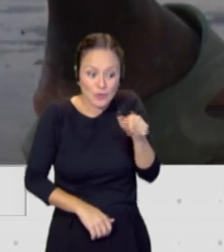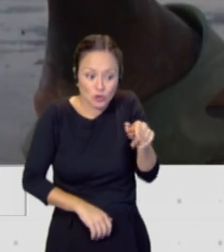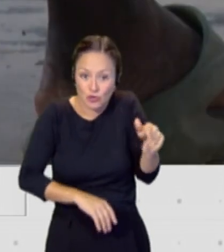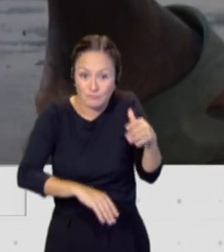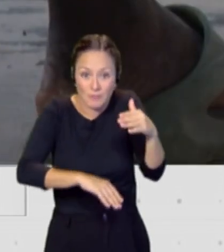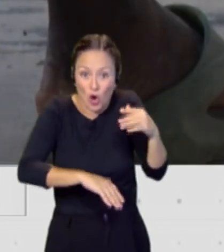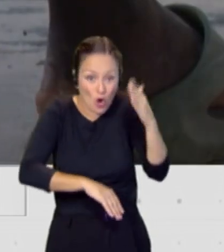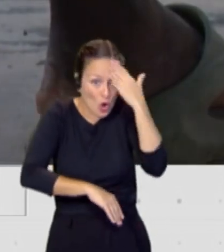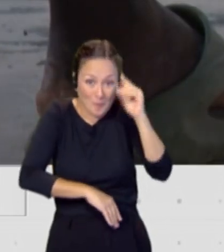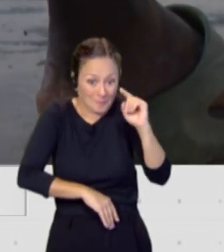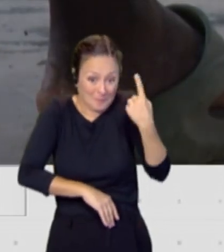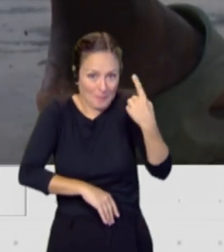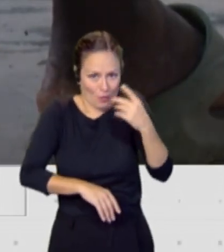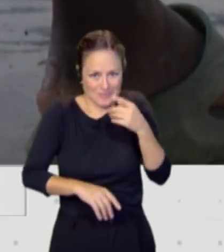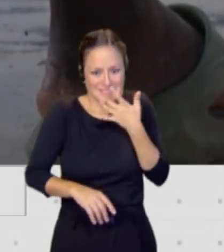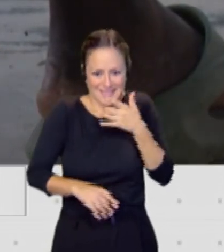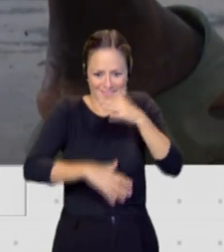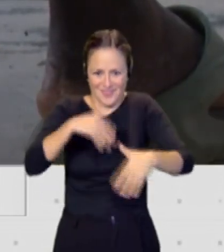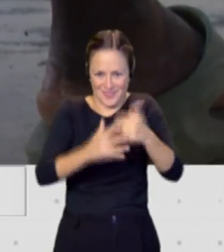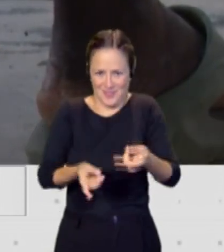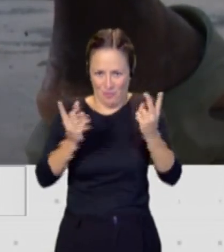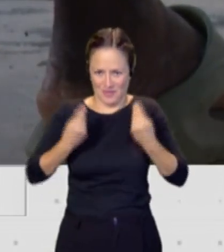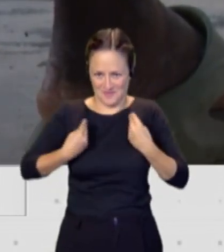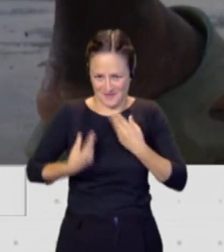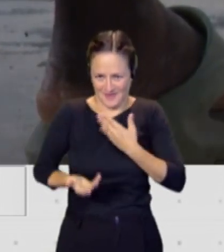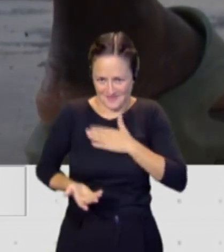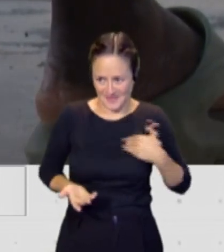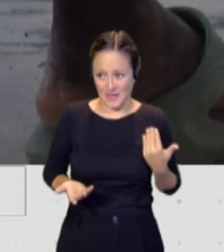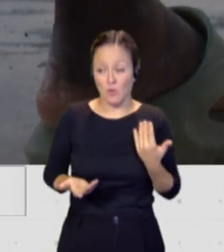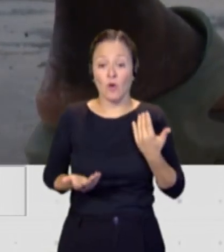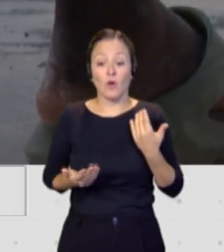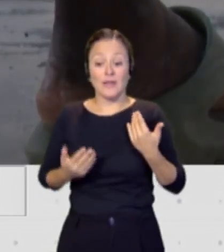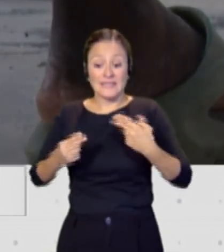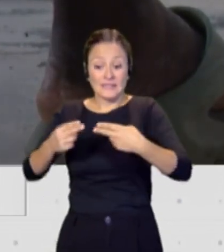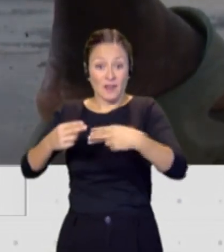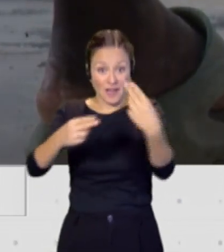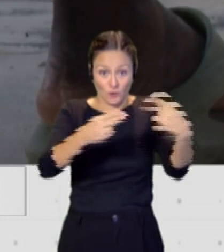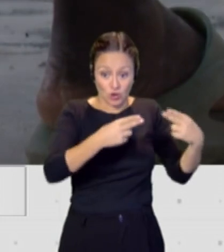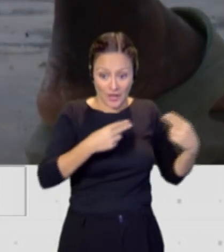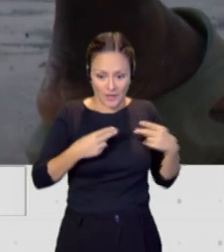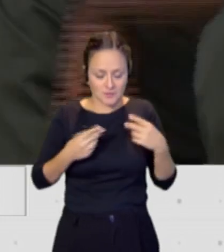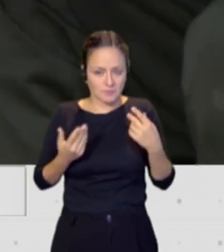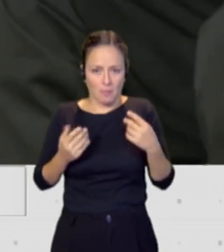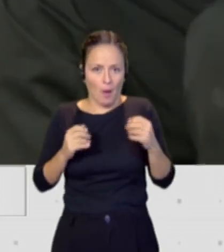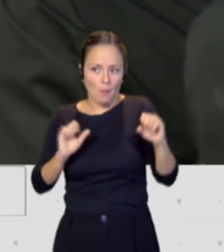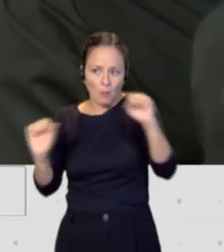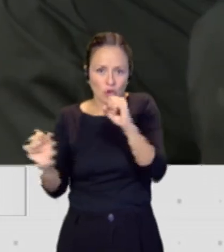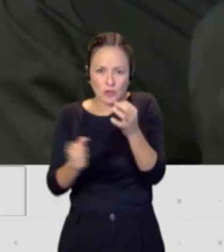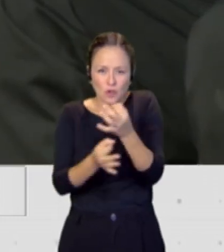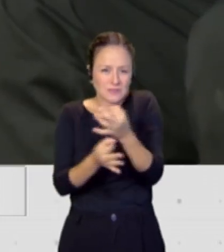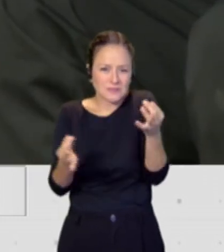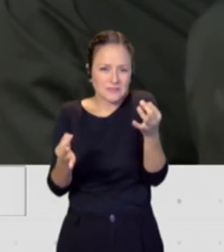la construcción de un Estado democrático. Los territorios de frontera no pueden asumir una protección eficaz de